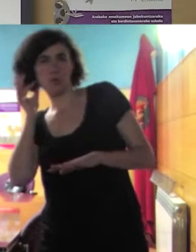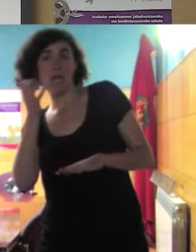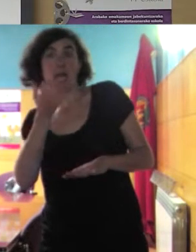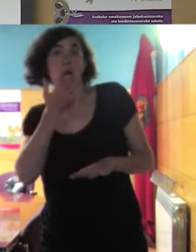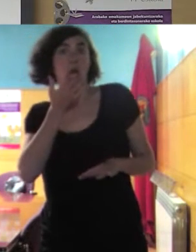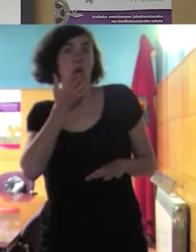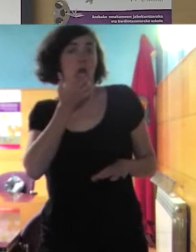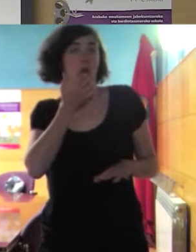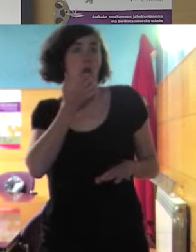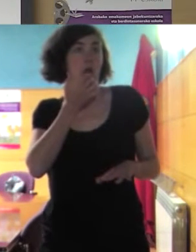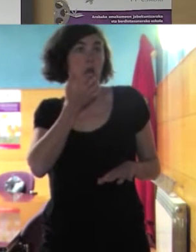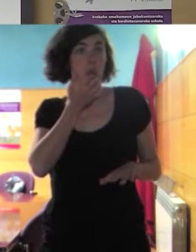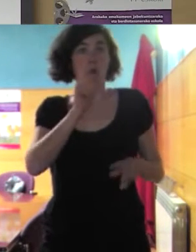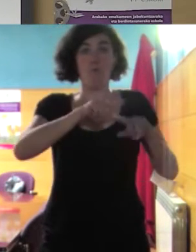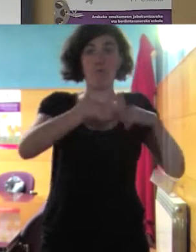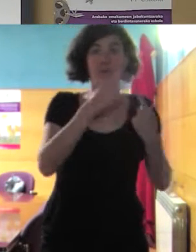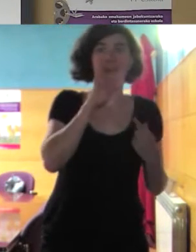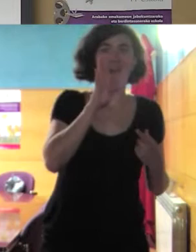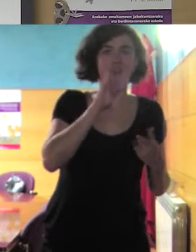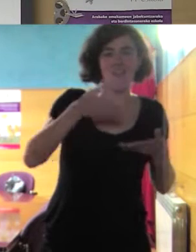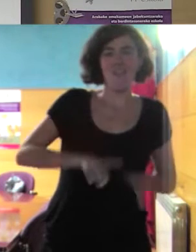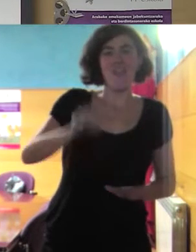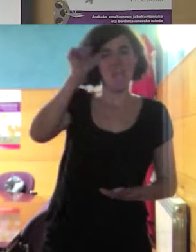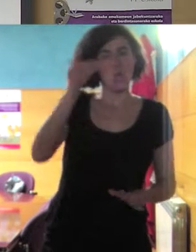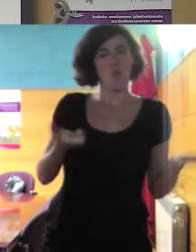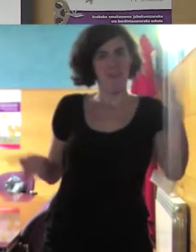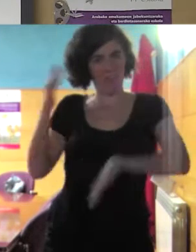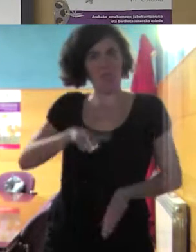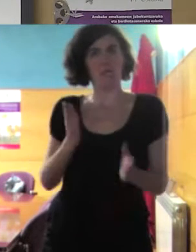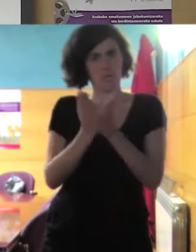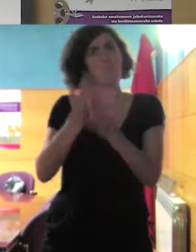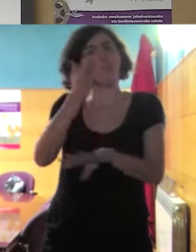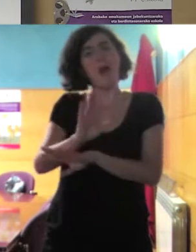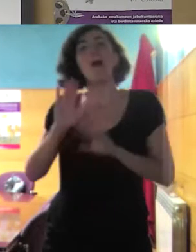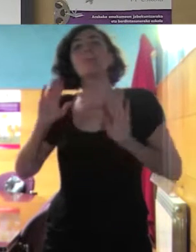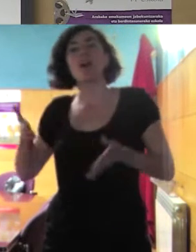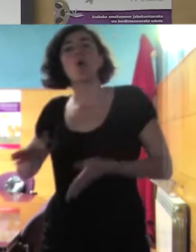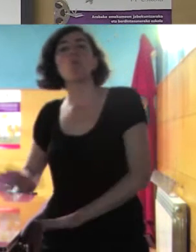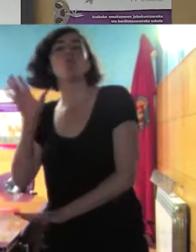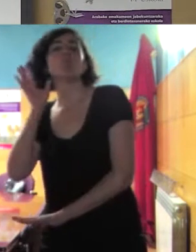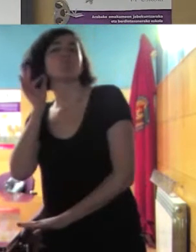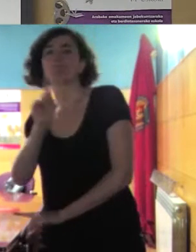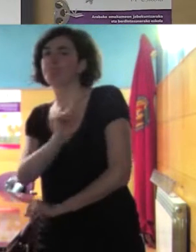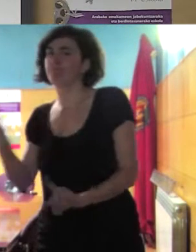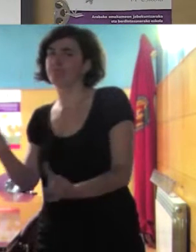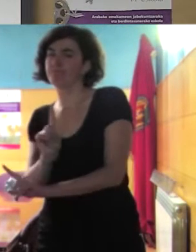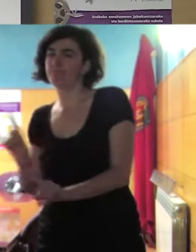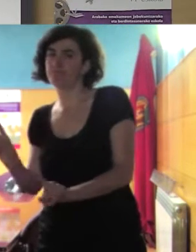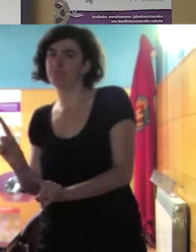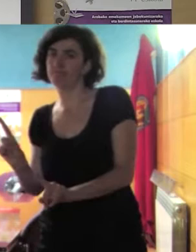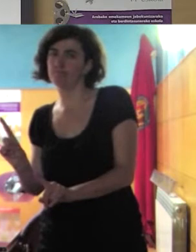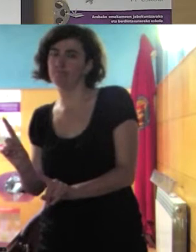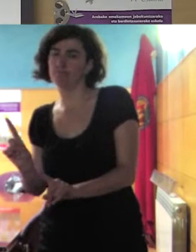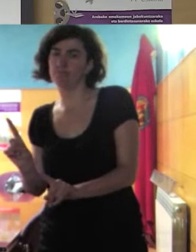mandando a nadar al hijo pequeño pero a la hija no la estaba mandando nos interesa saber qué es lo que hay detrás